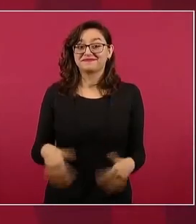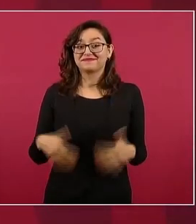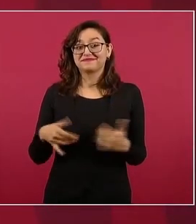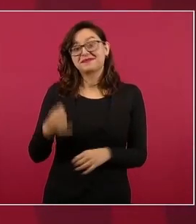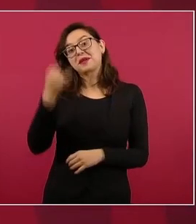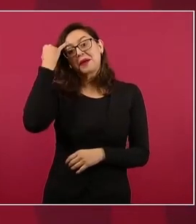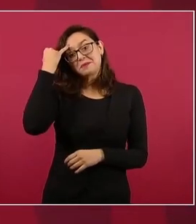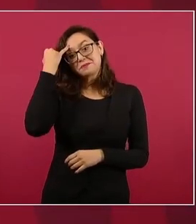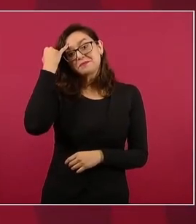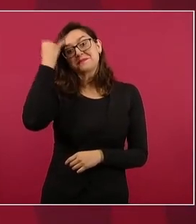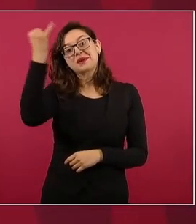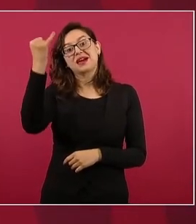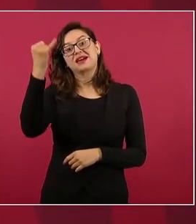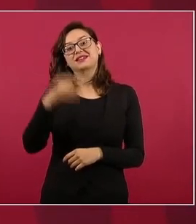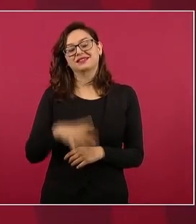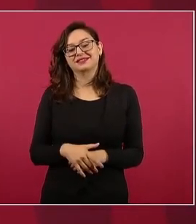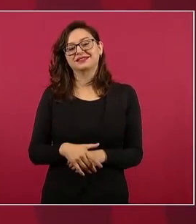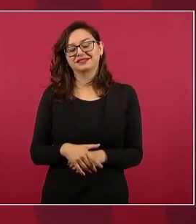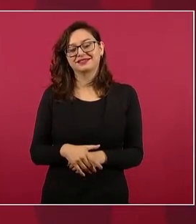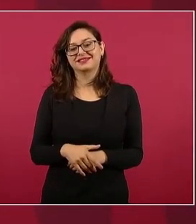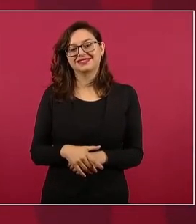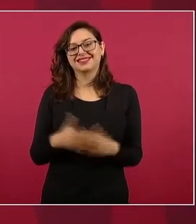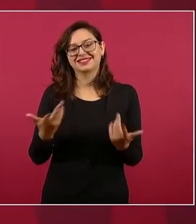de Río